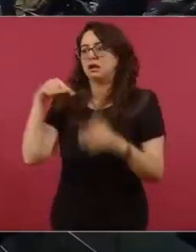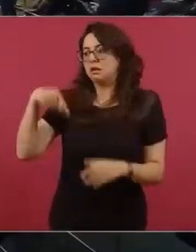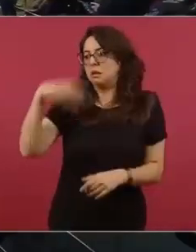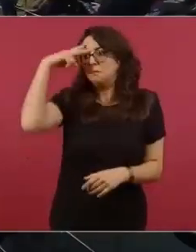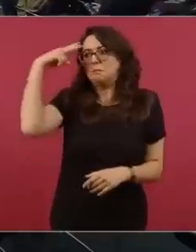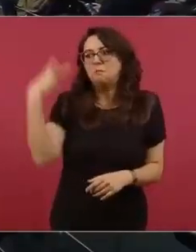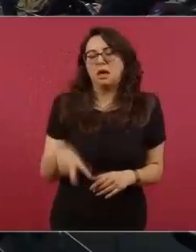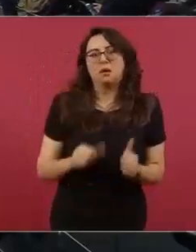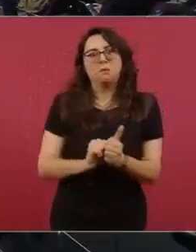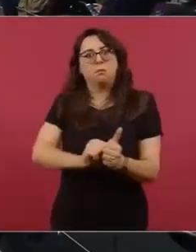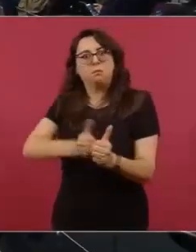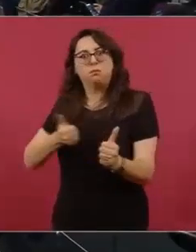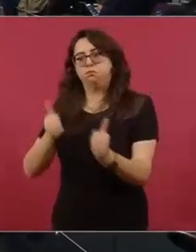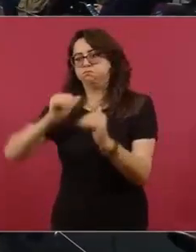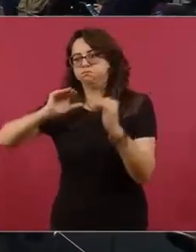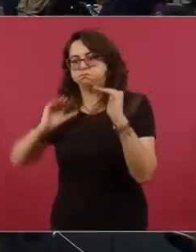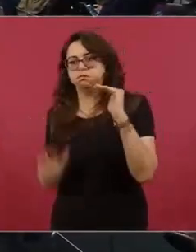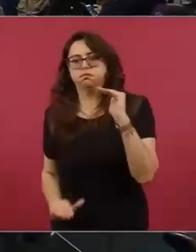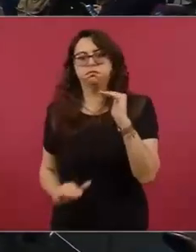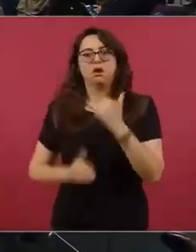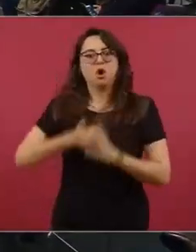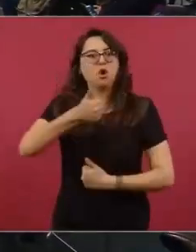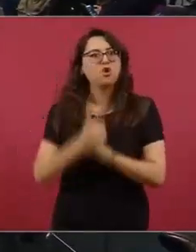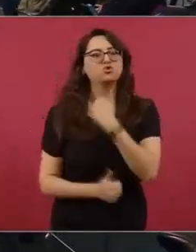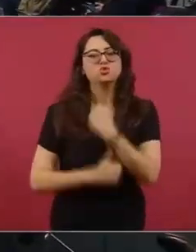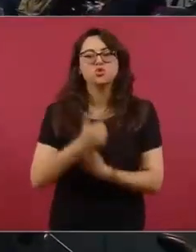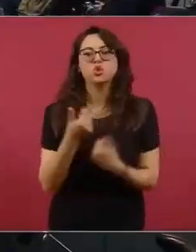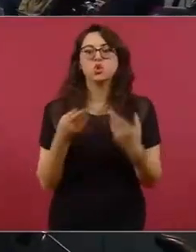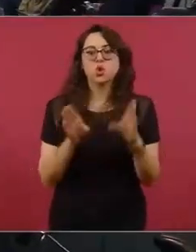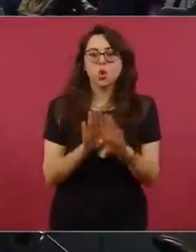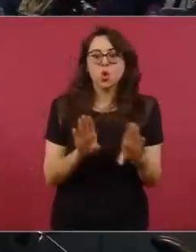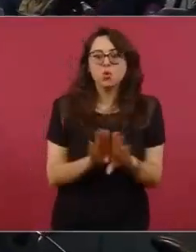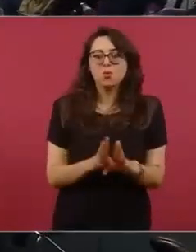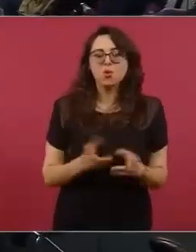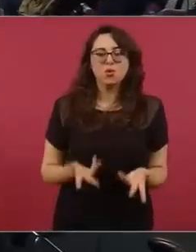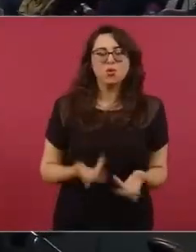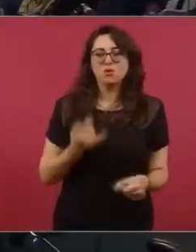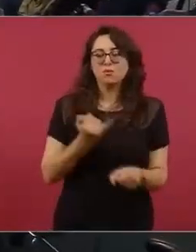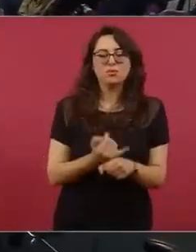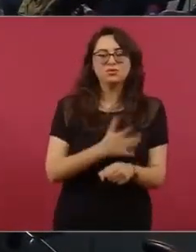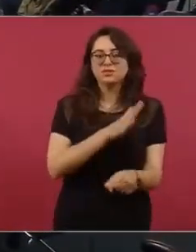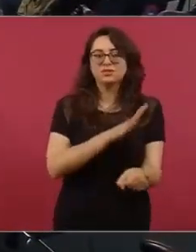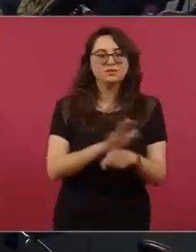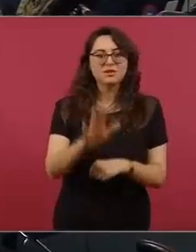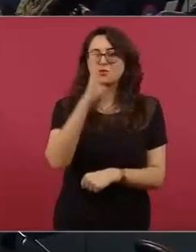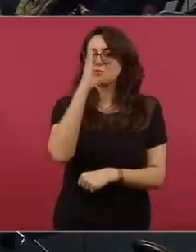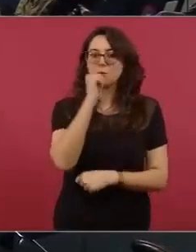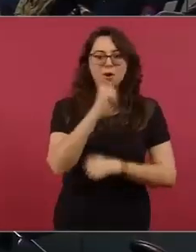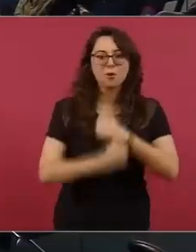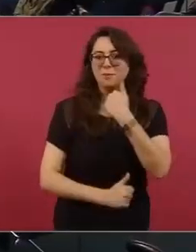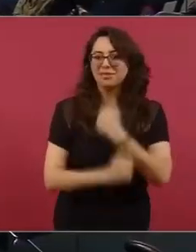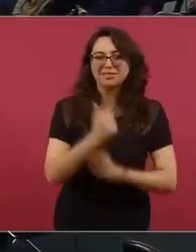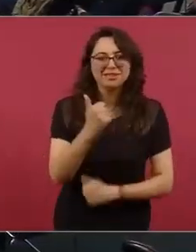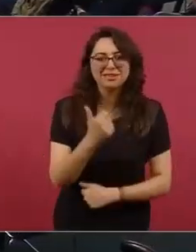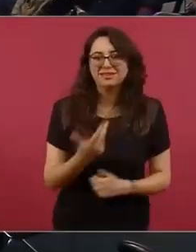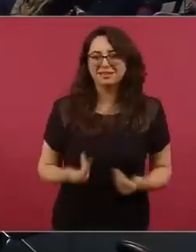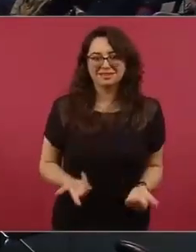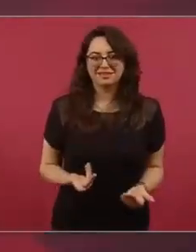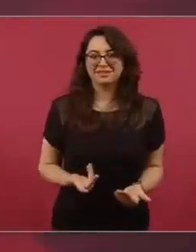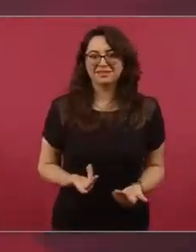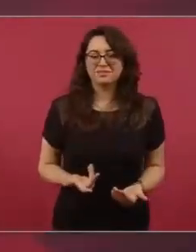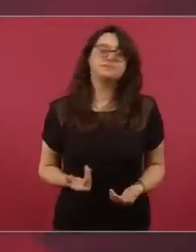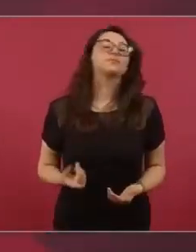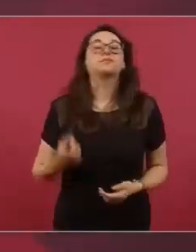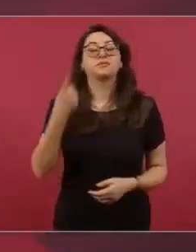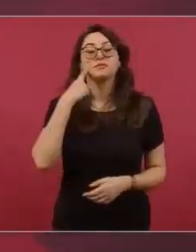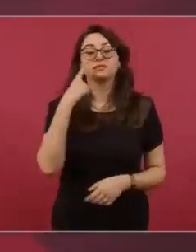En Estados Unidos le llegan a dar al productor hasta el 80